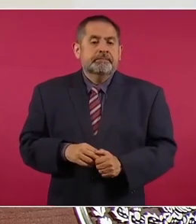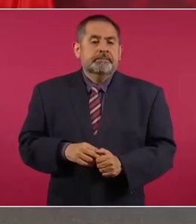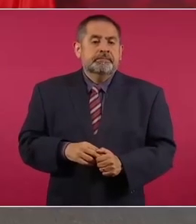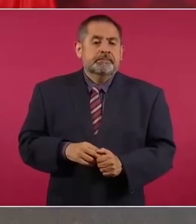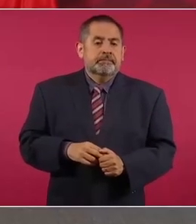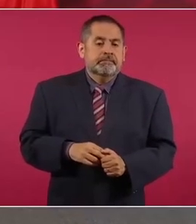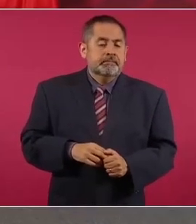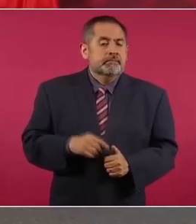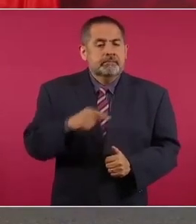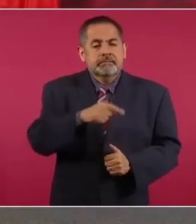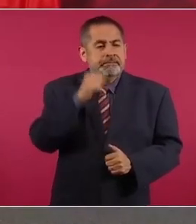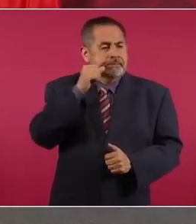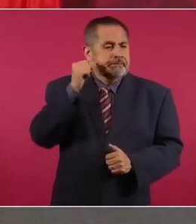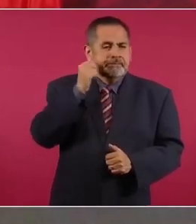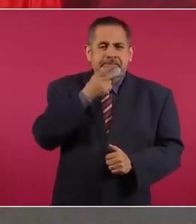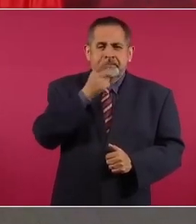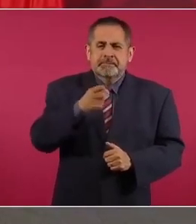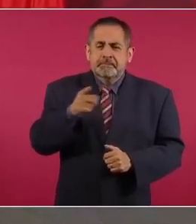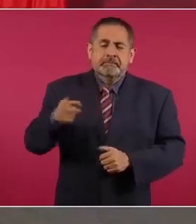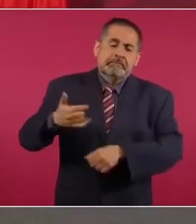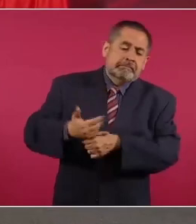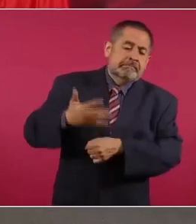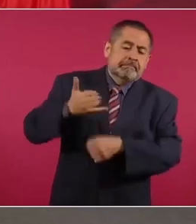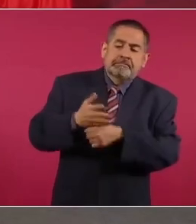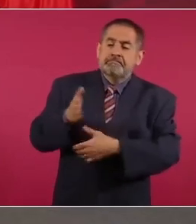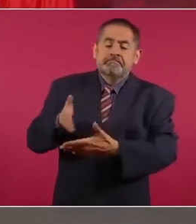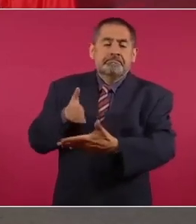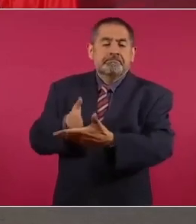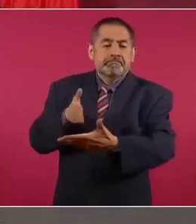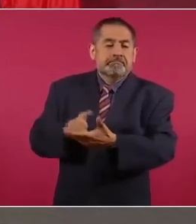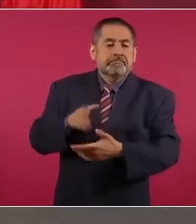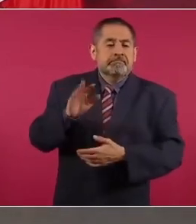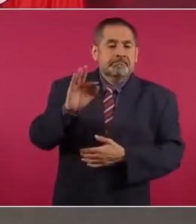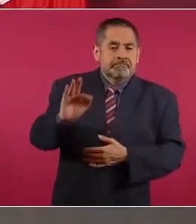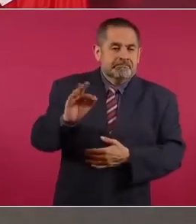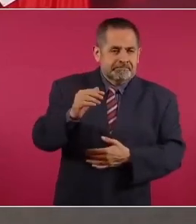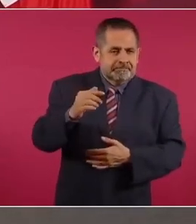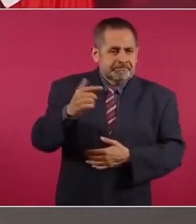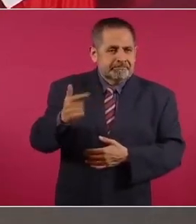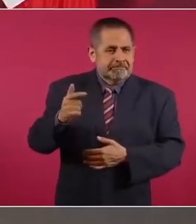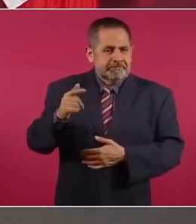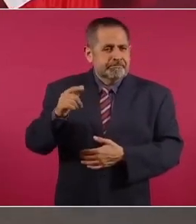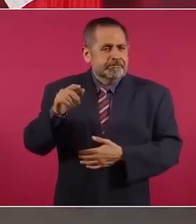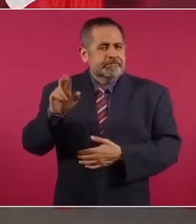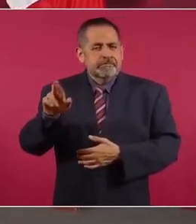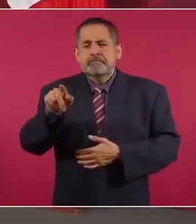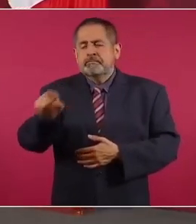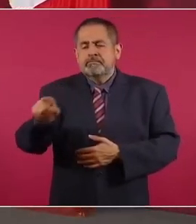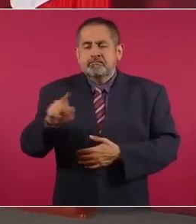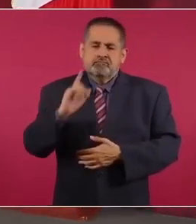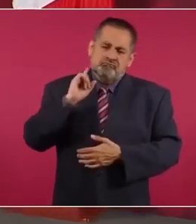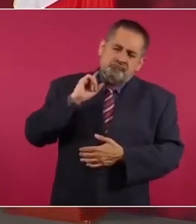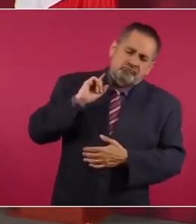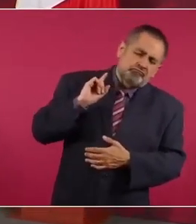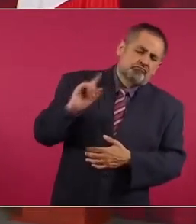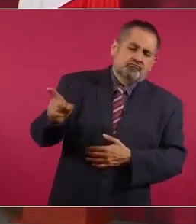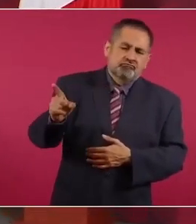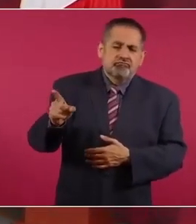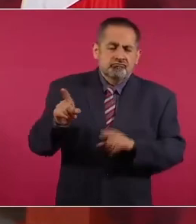se habló de obstáculos en la fiscalía y se señaló